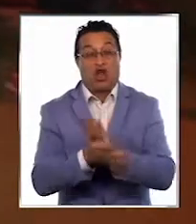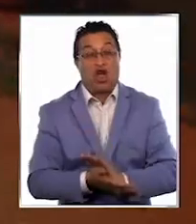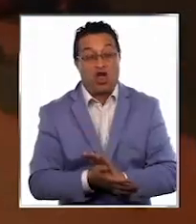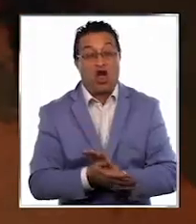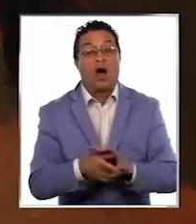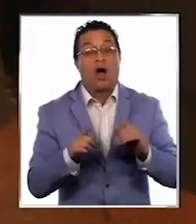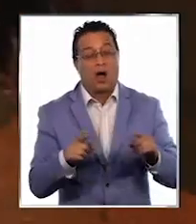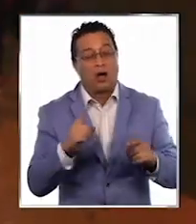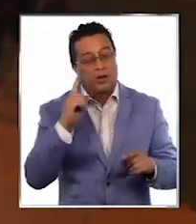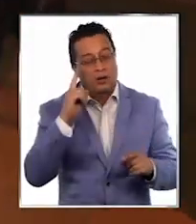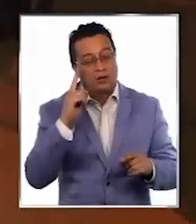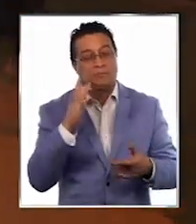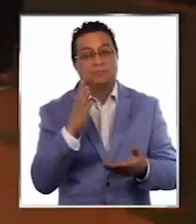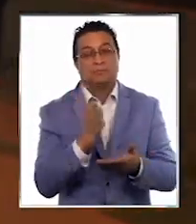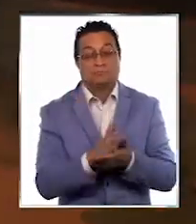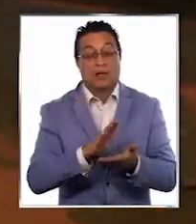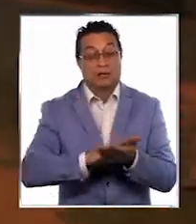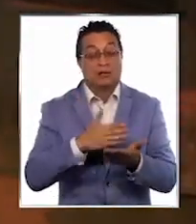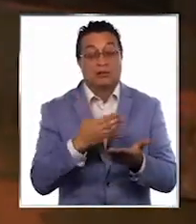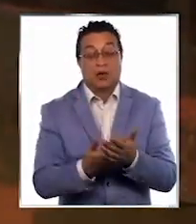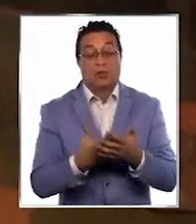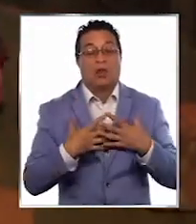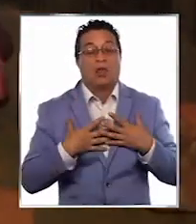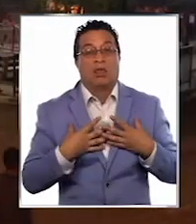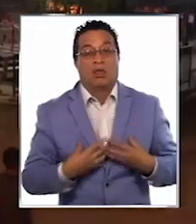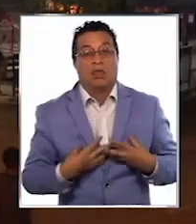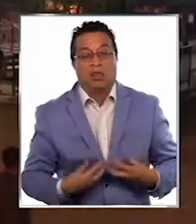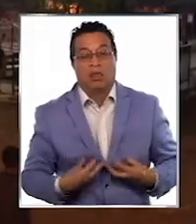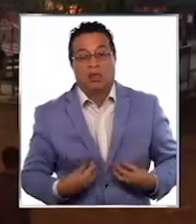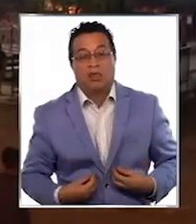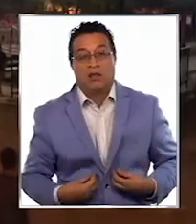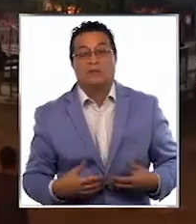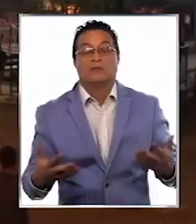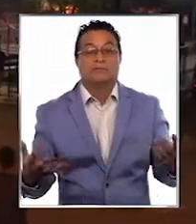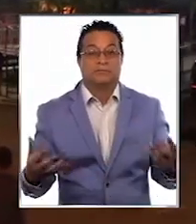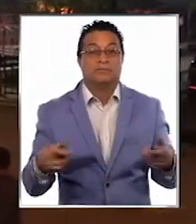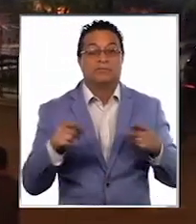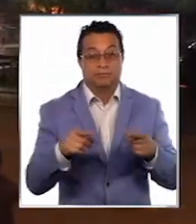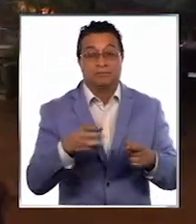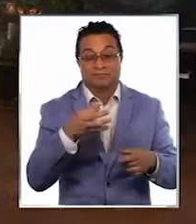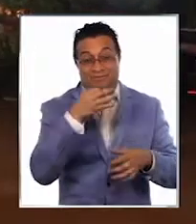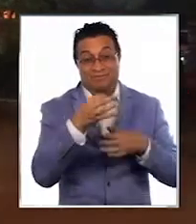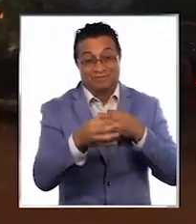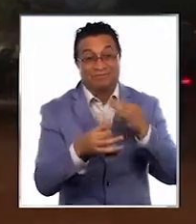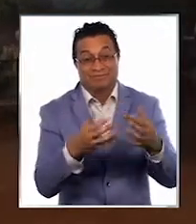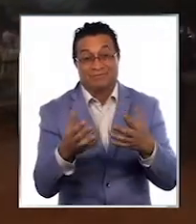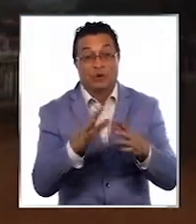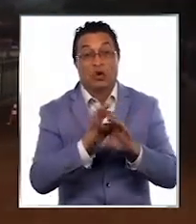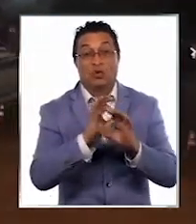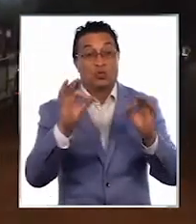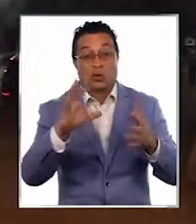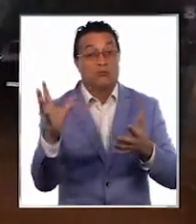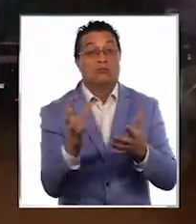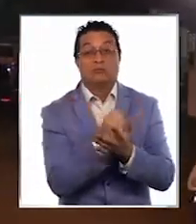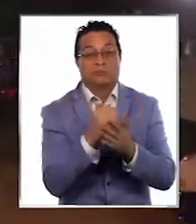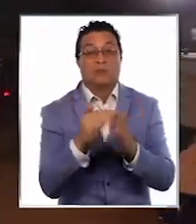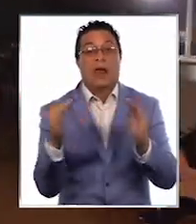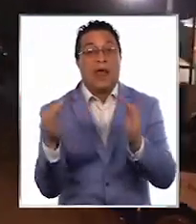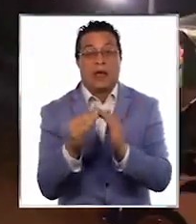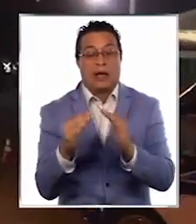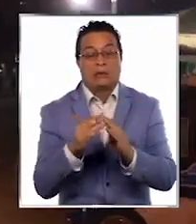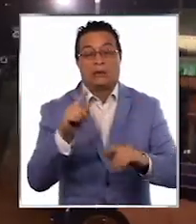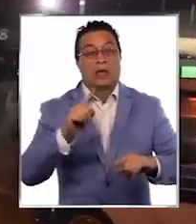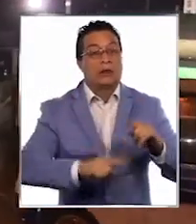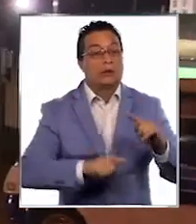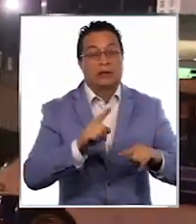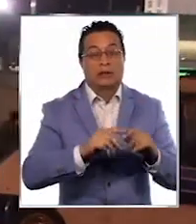nos llevó a que la salud se nos deteriorara. Para qué decir, vecinos que nunca lograron llegar a sus casas ni a su tierra,